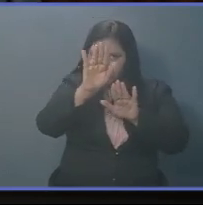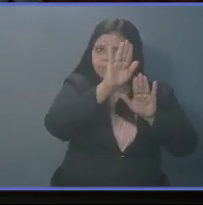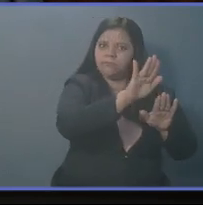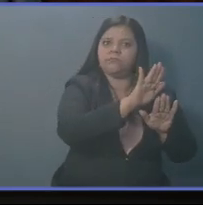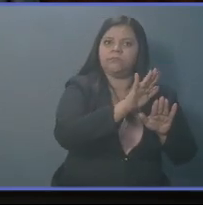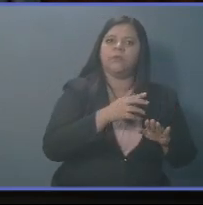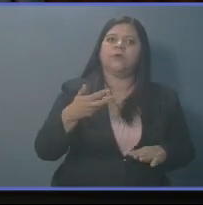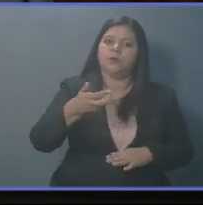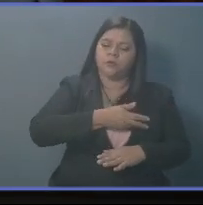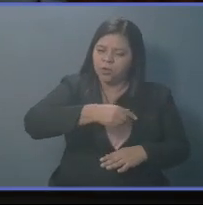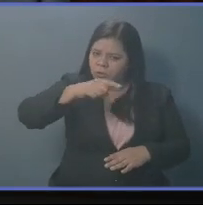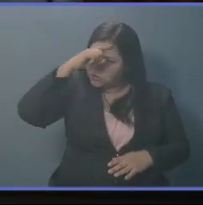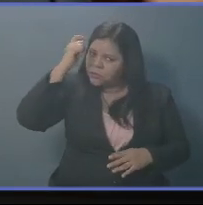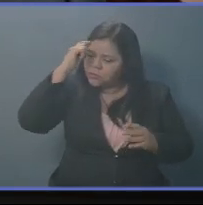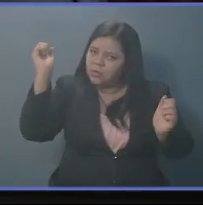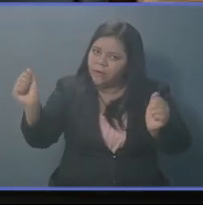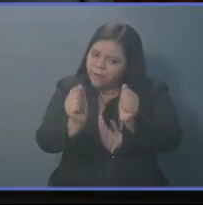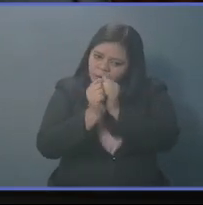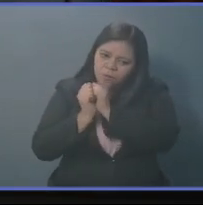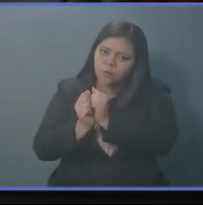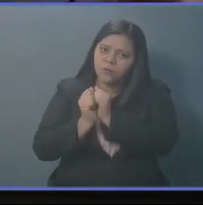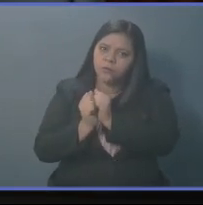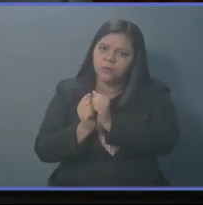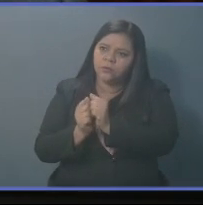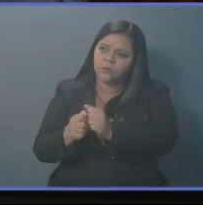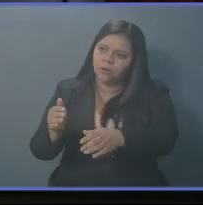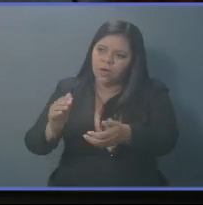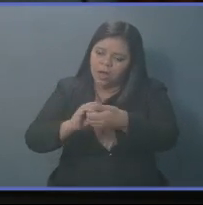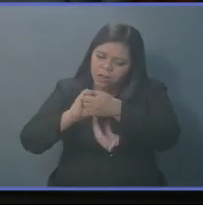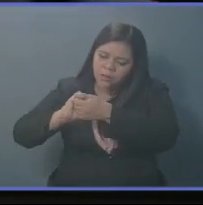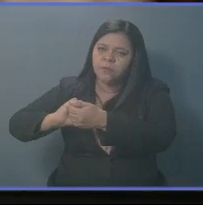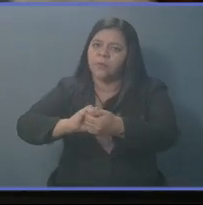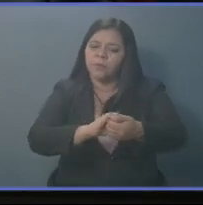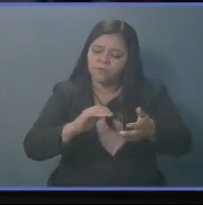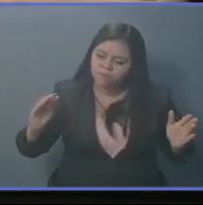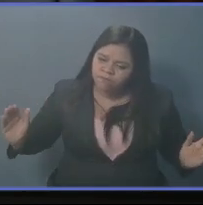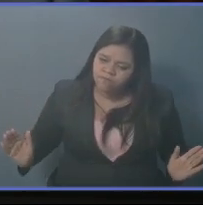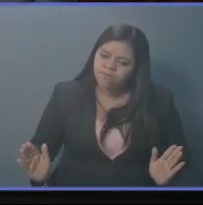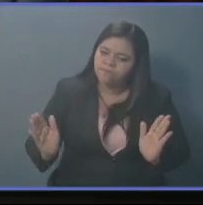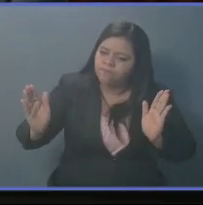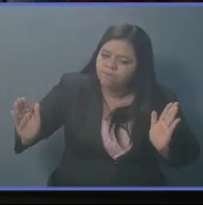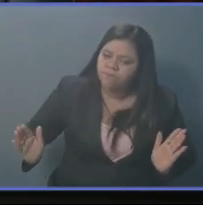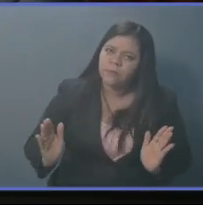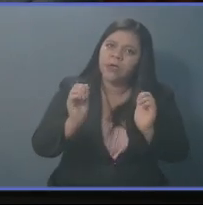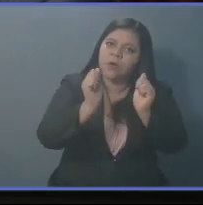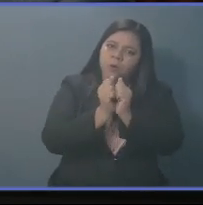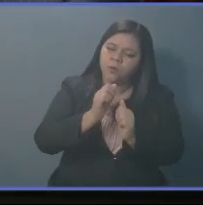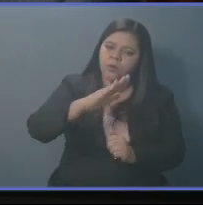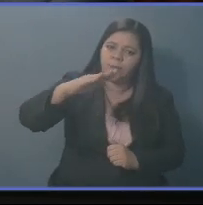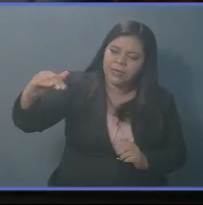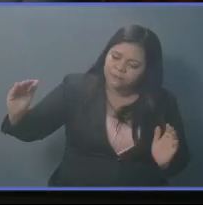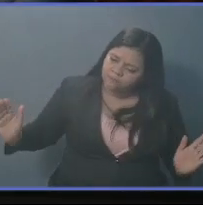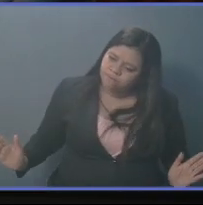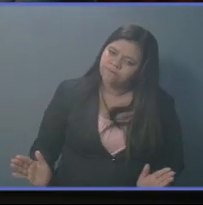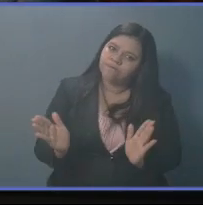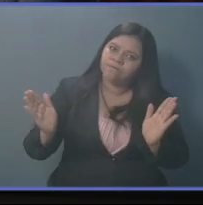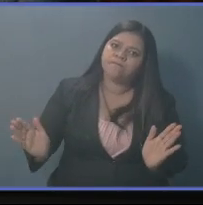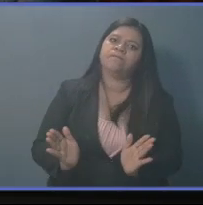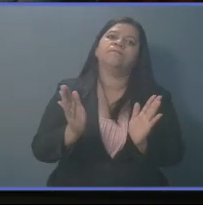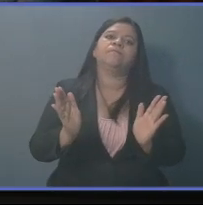Respetémonos y trabajemos juntos. El llamado es a la unidad. A empujar juntos. Este bendito país que se llama El Salvador. Salvador.